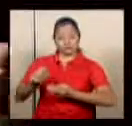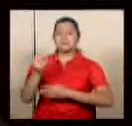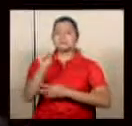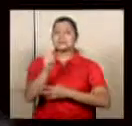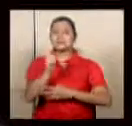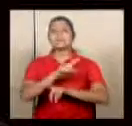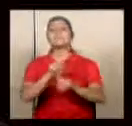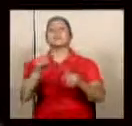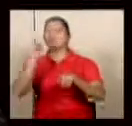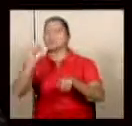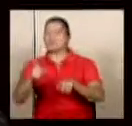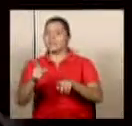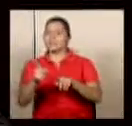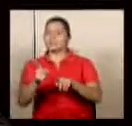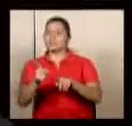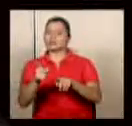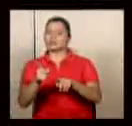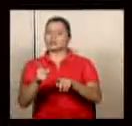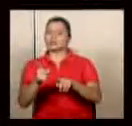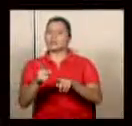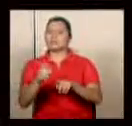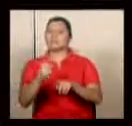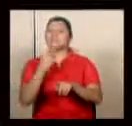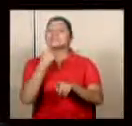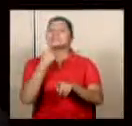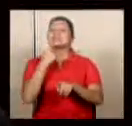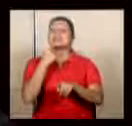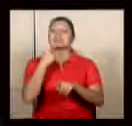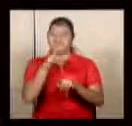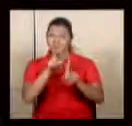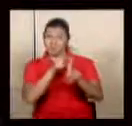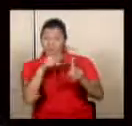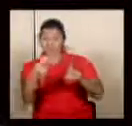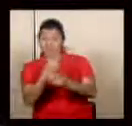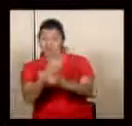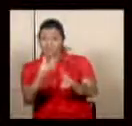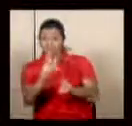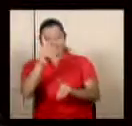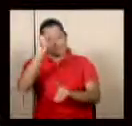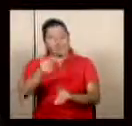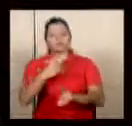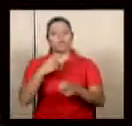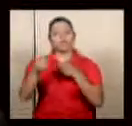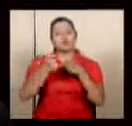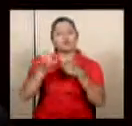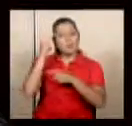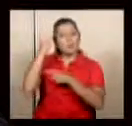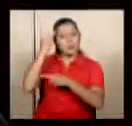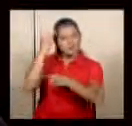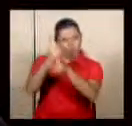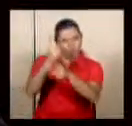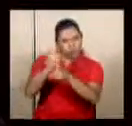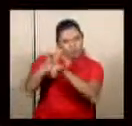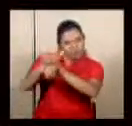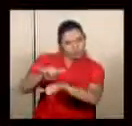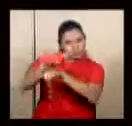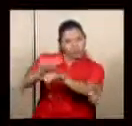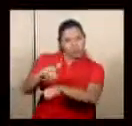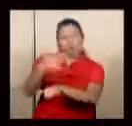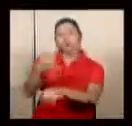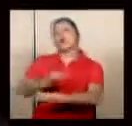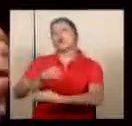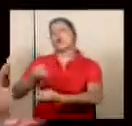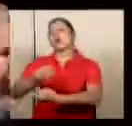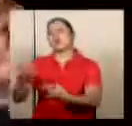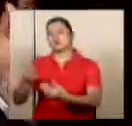efecto tenemos que aplaudir desde el punto de vista democrático que haya un control político adecuado permanente sobre el tema de cómo es el gasto